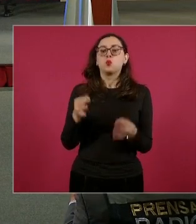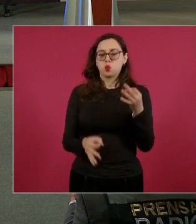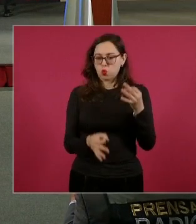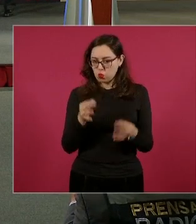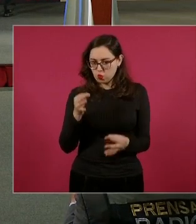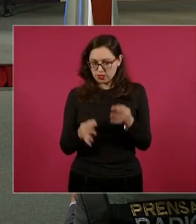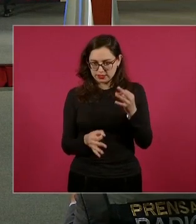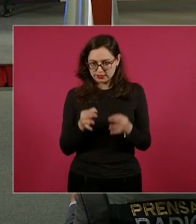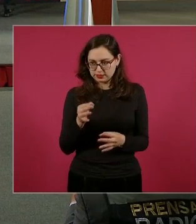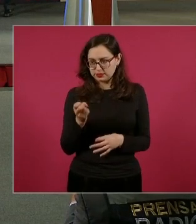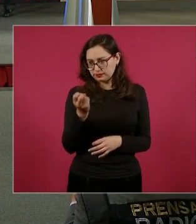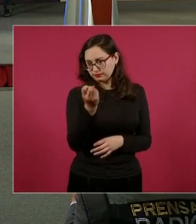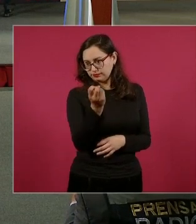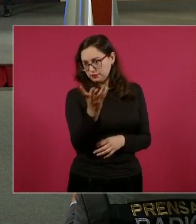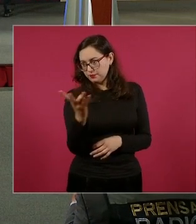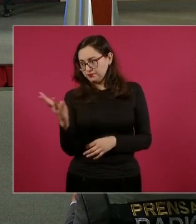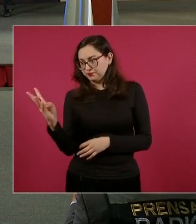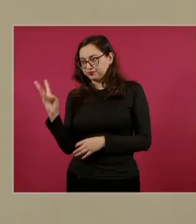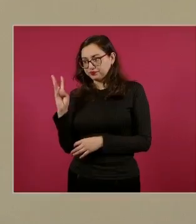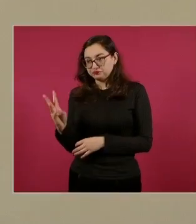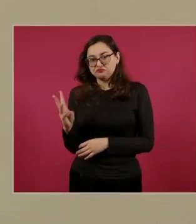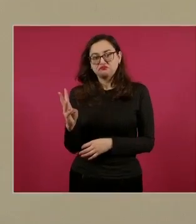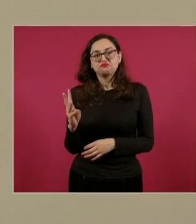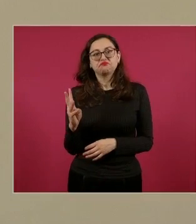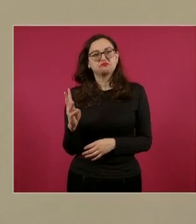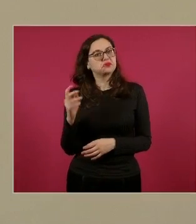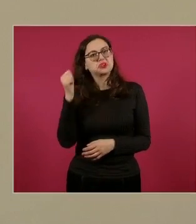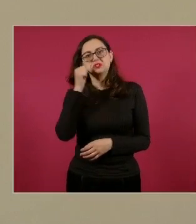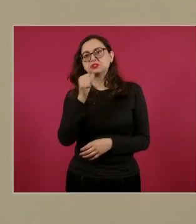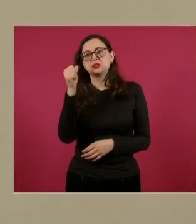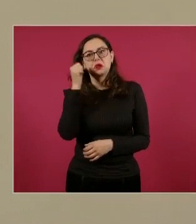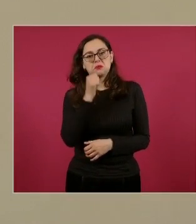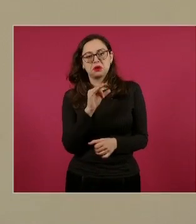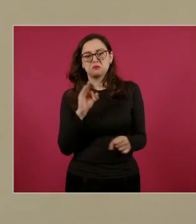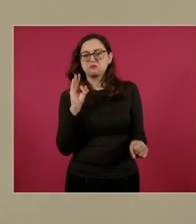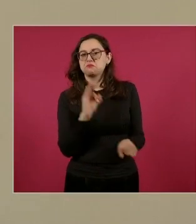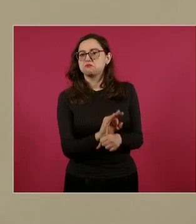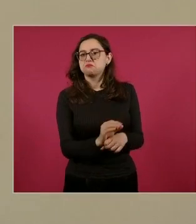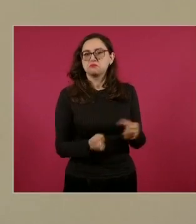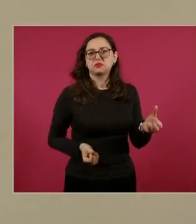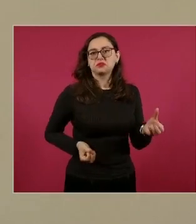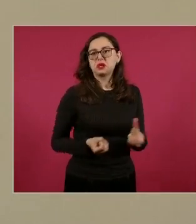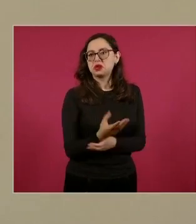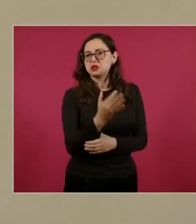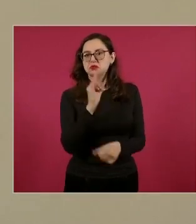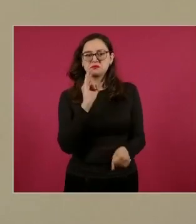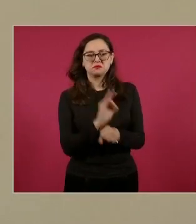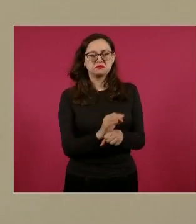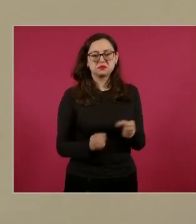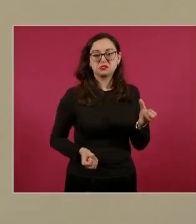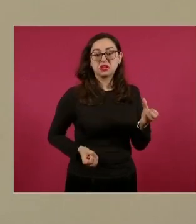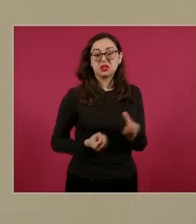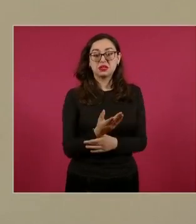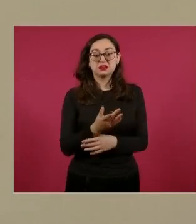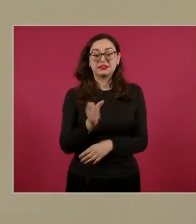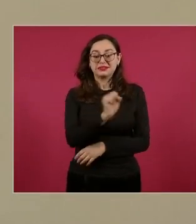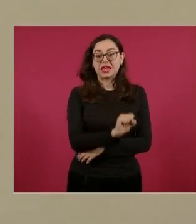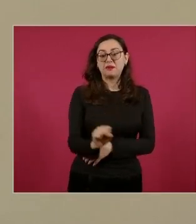manera facilitan la salida de personas privadas de su libertad en fines de semana.